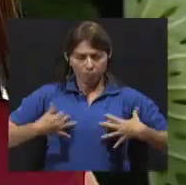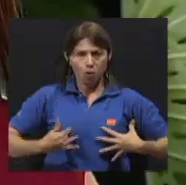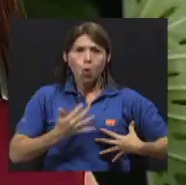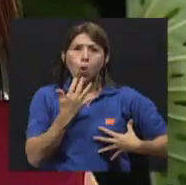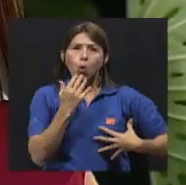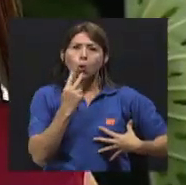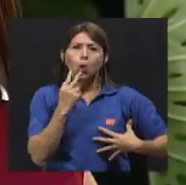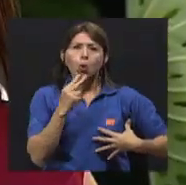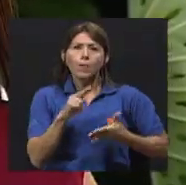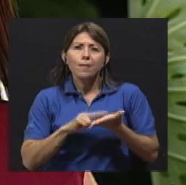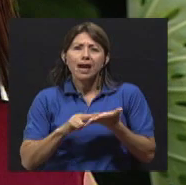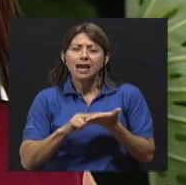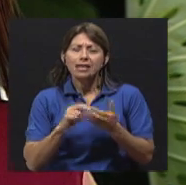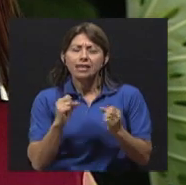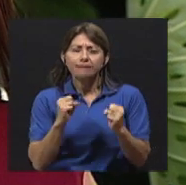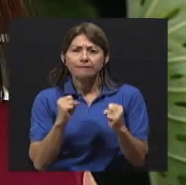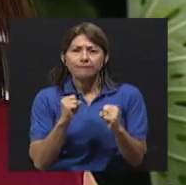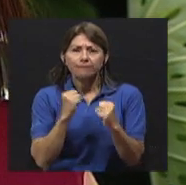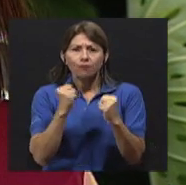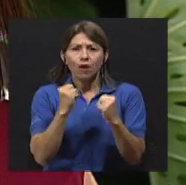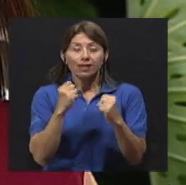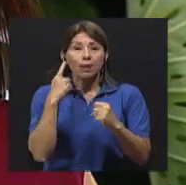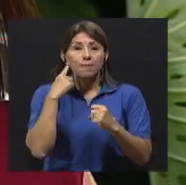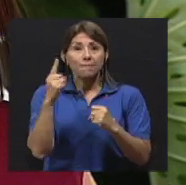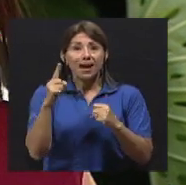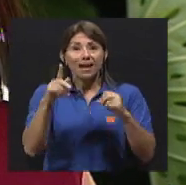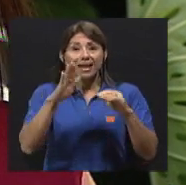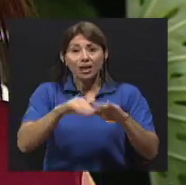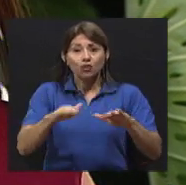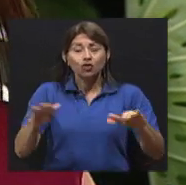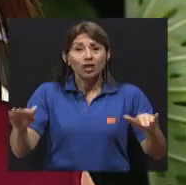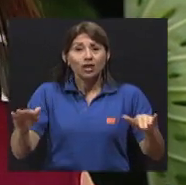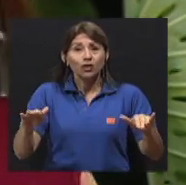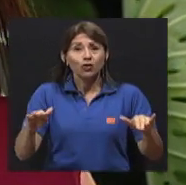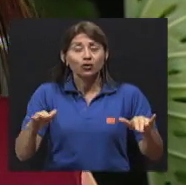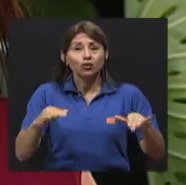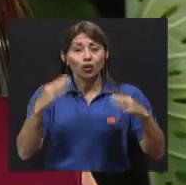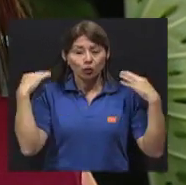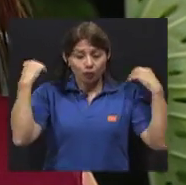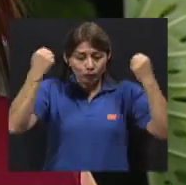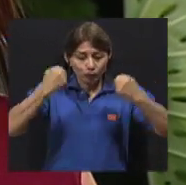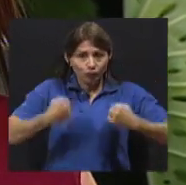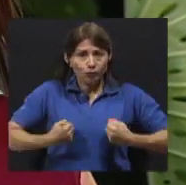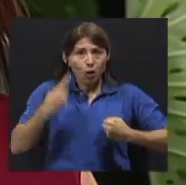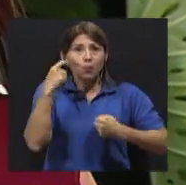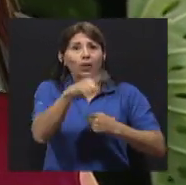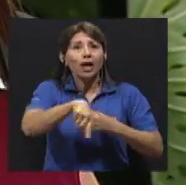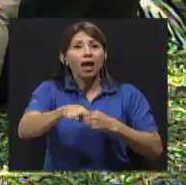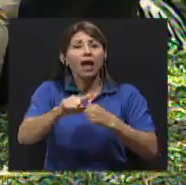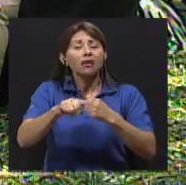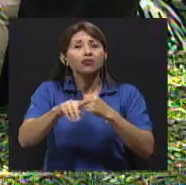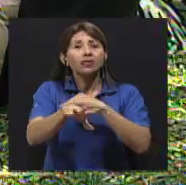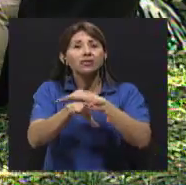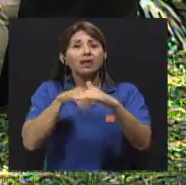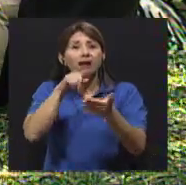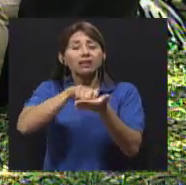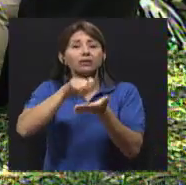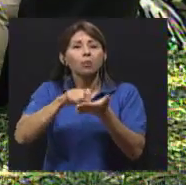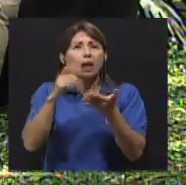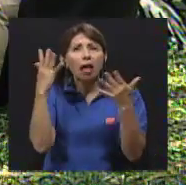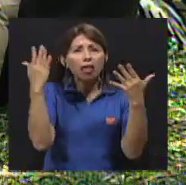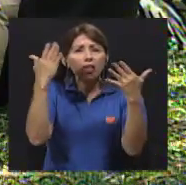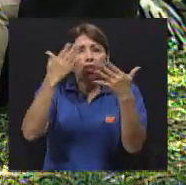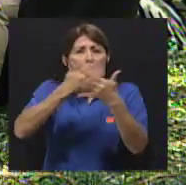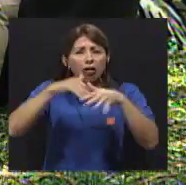y con cintas retroreflectivas para los niños. Porque ahí salen tarde, oscurece temprano, y a veces llueve mucho. Y en otras